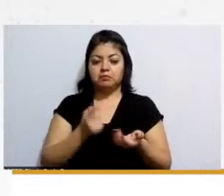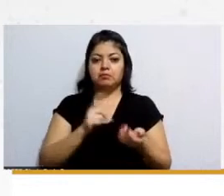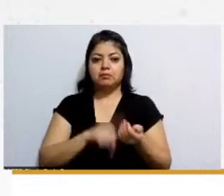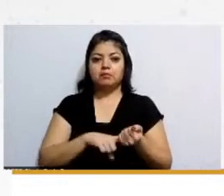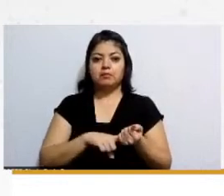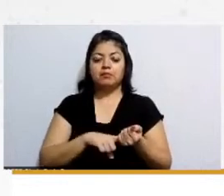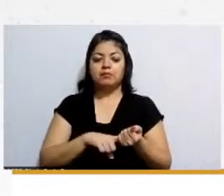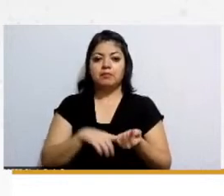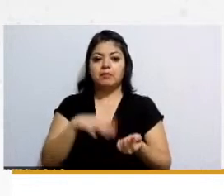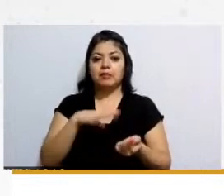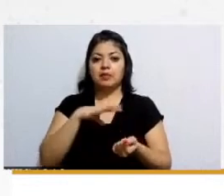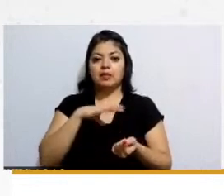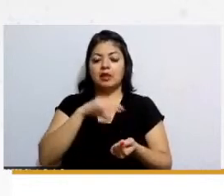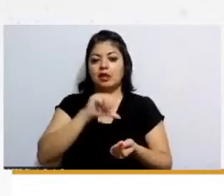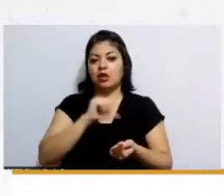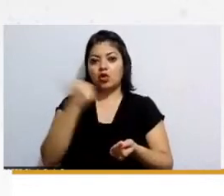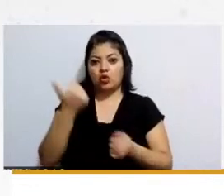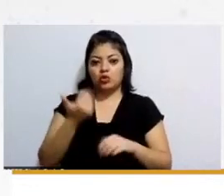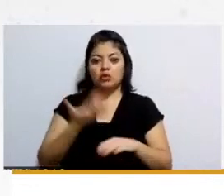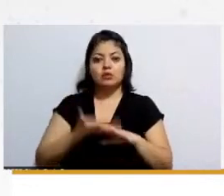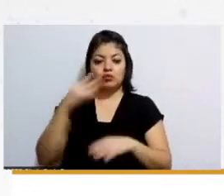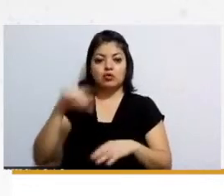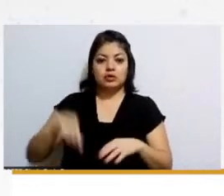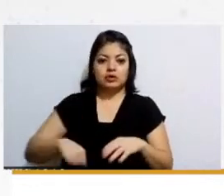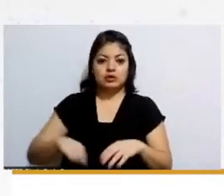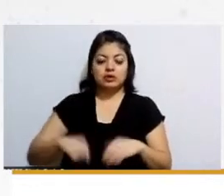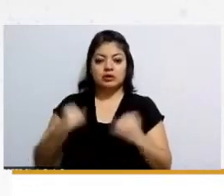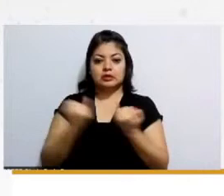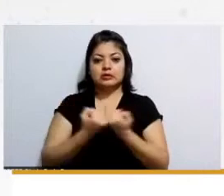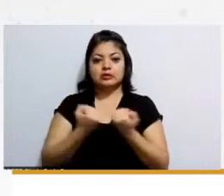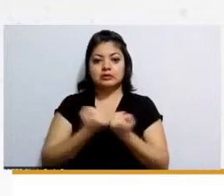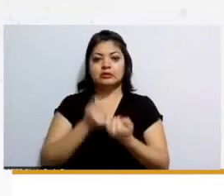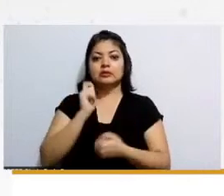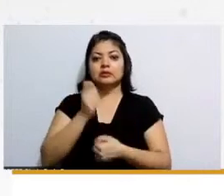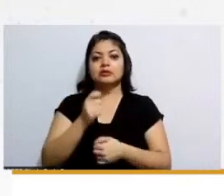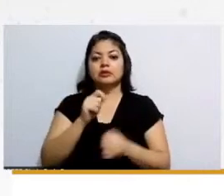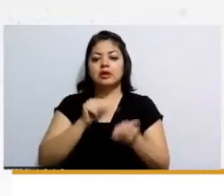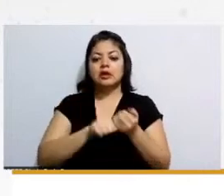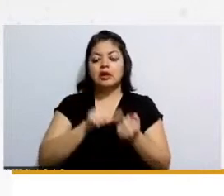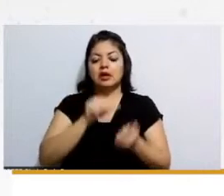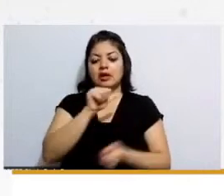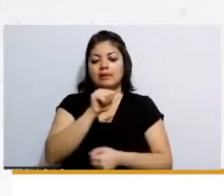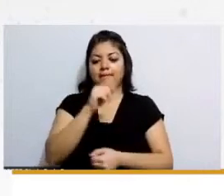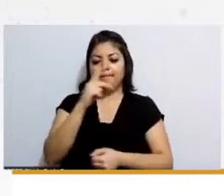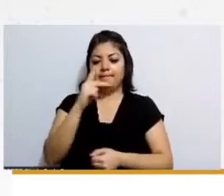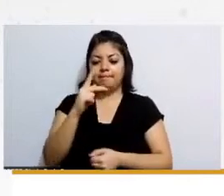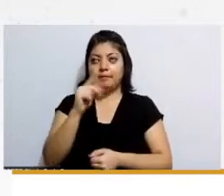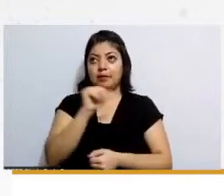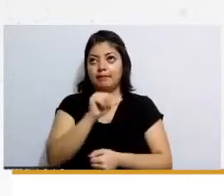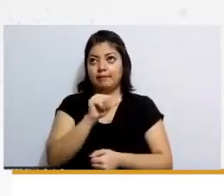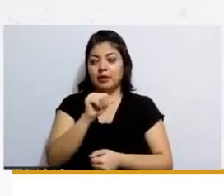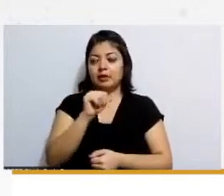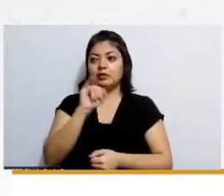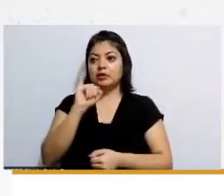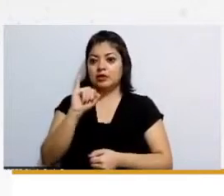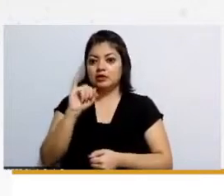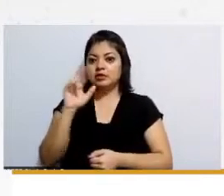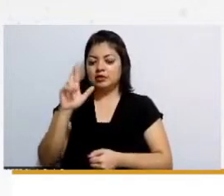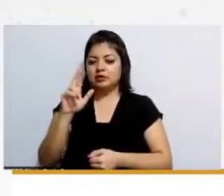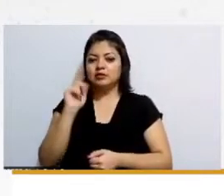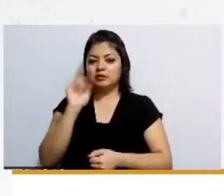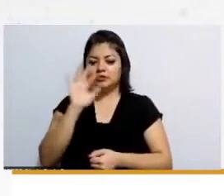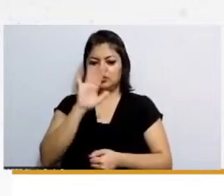hay otra que se me hace interesante y es el amparo directo en revisión la 51.13 del 2019